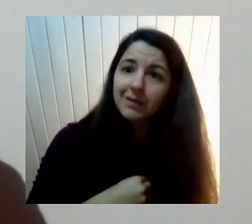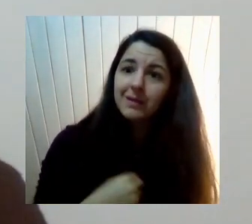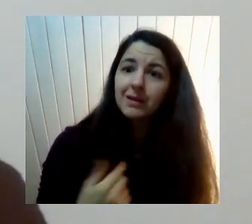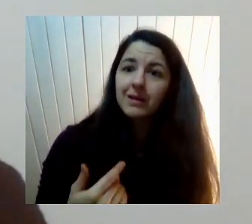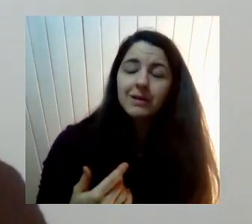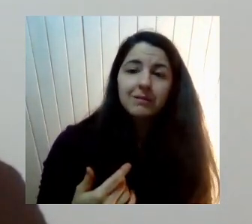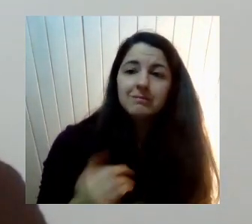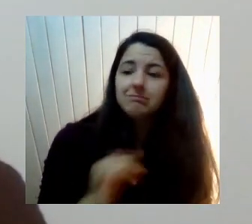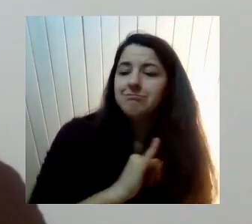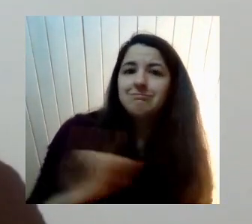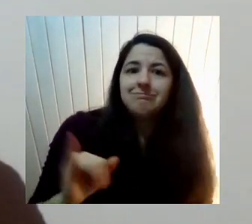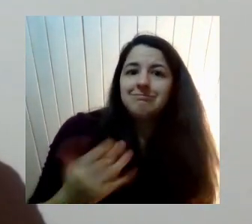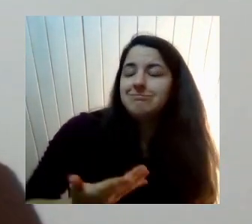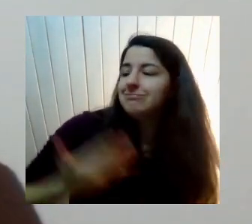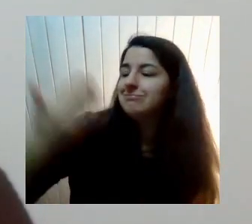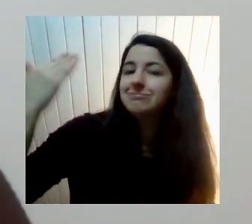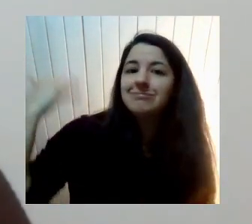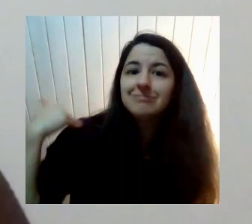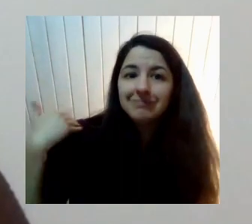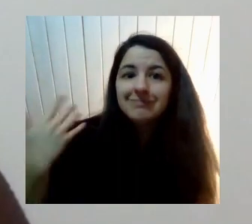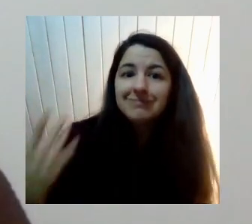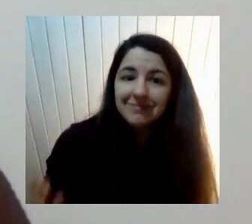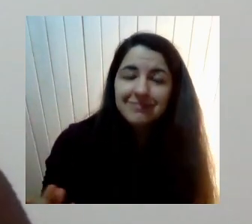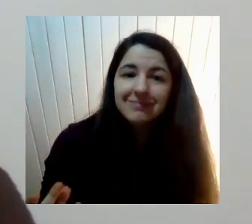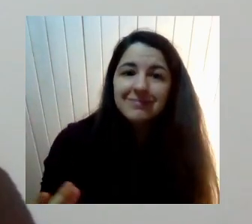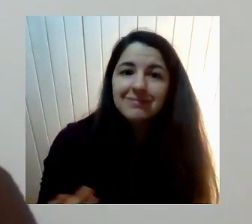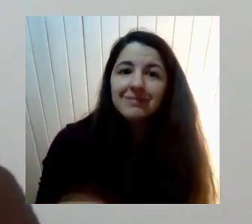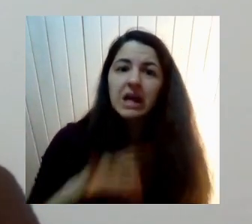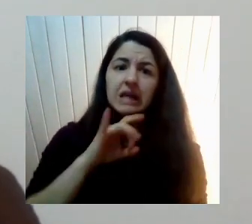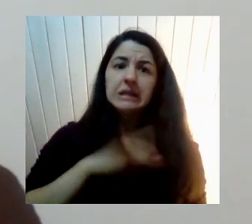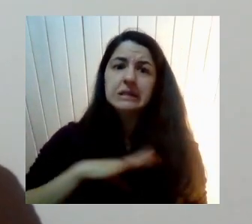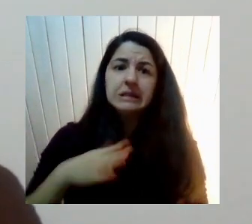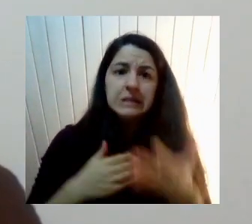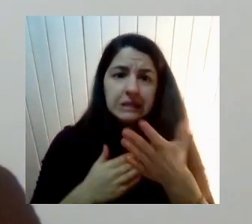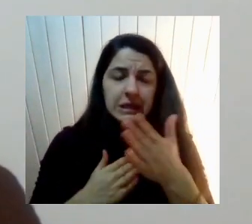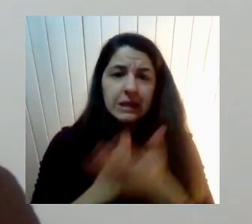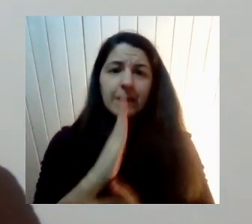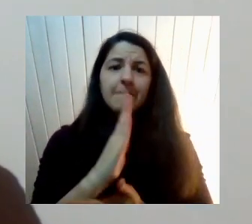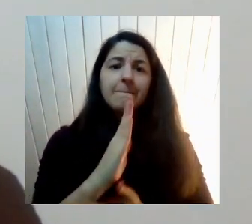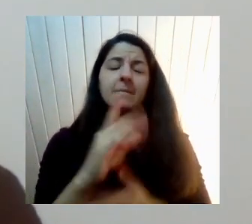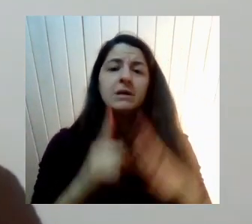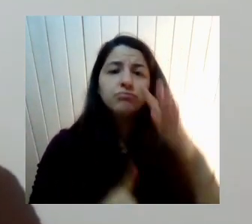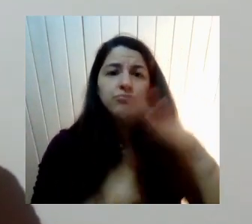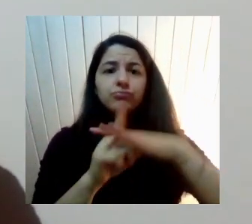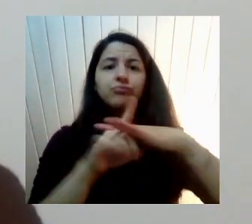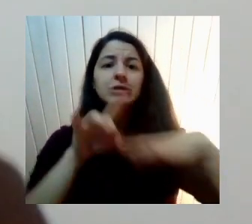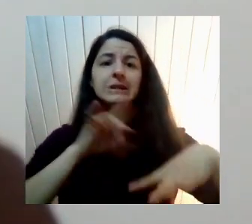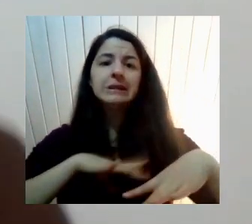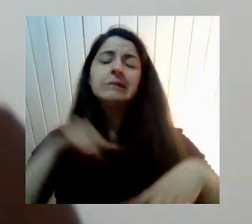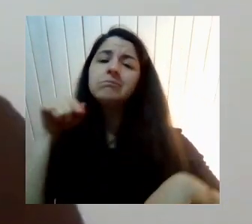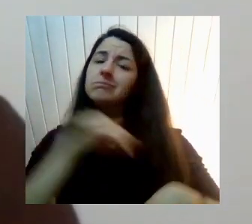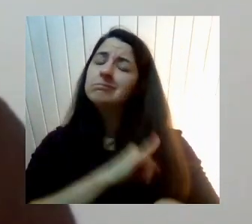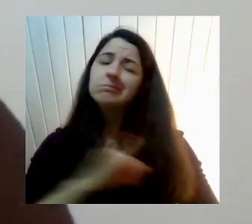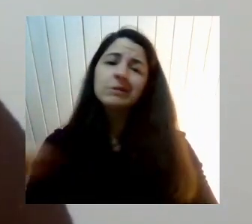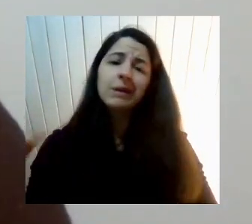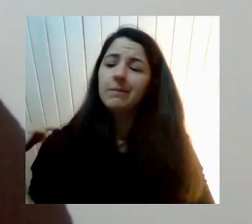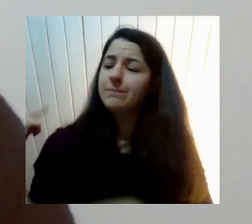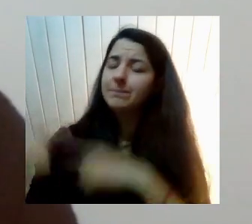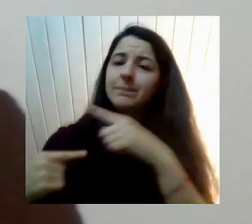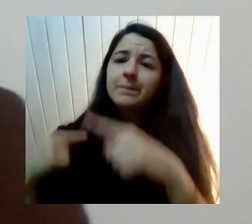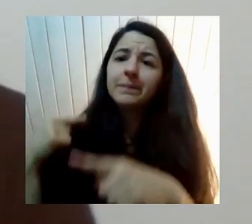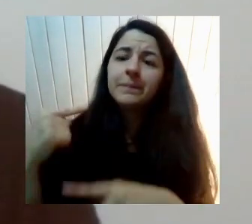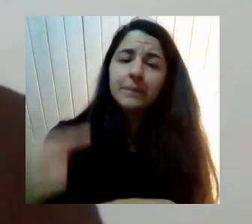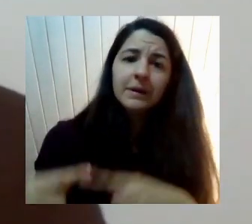La humanidad O desde que se configura Una nueva modernidad occidental A través de lo que hoy día Vivimos en países Como el nuestro